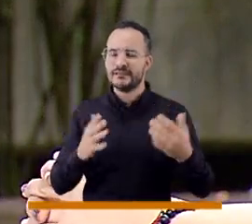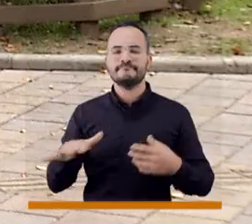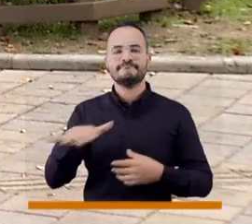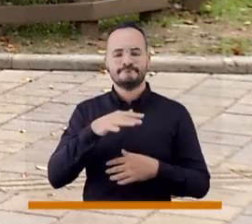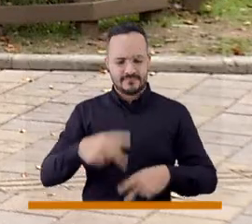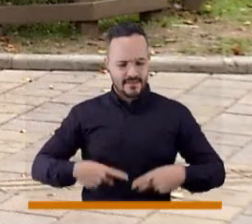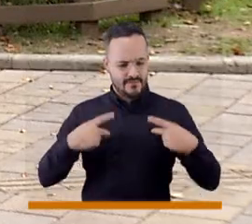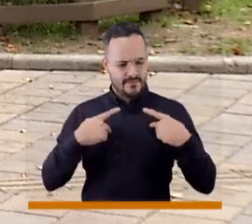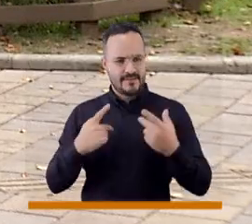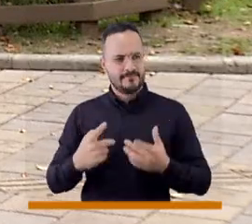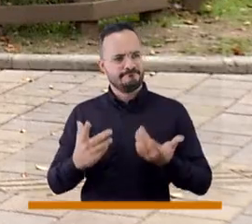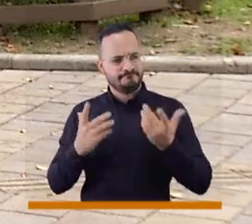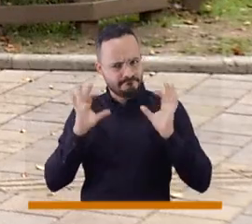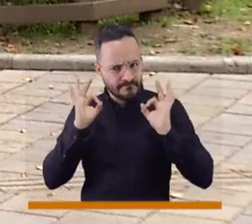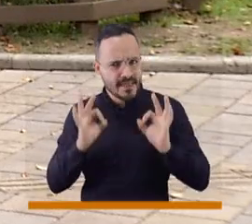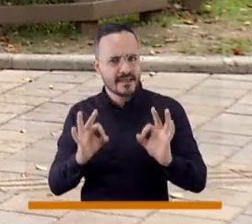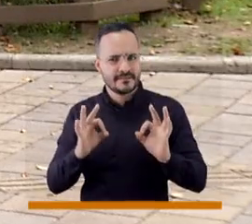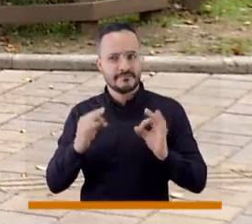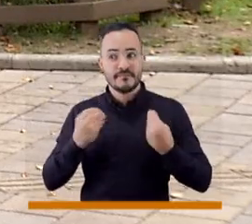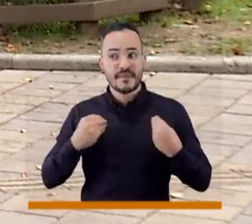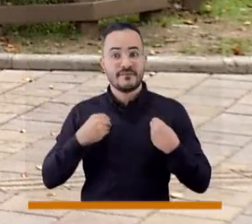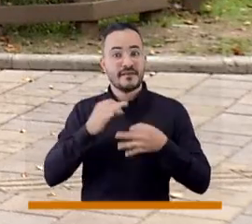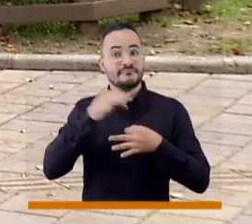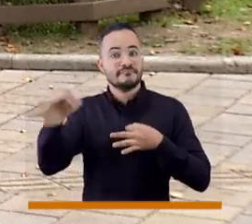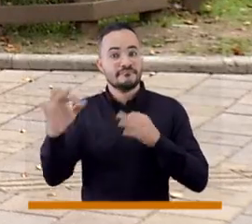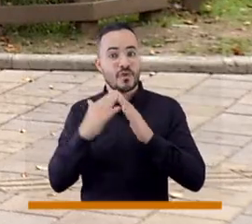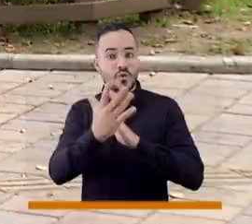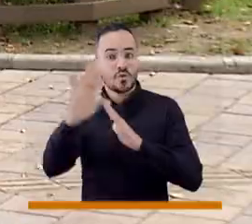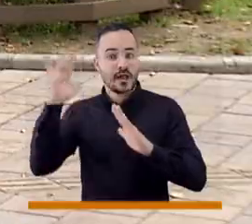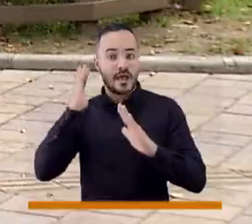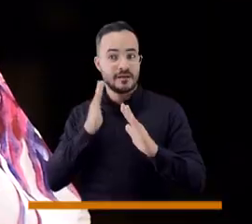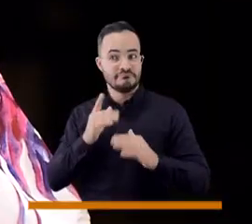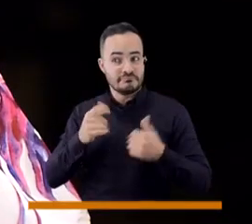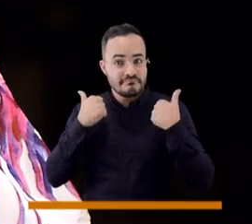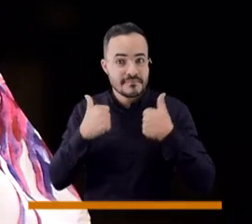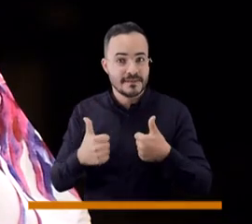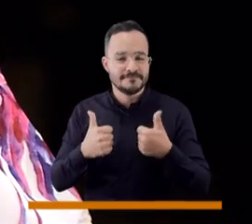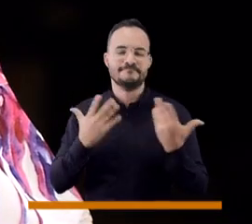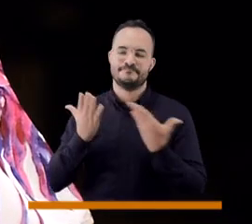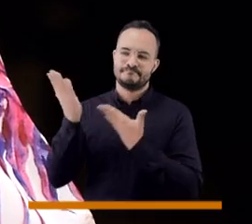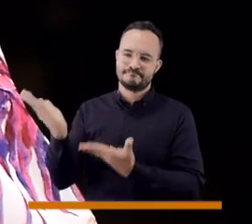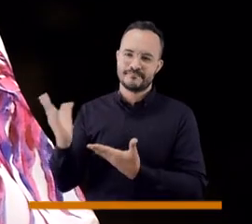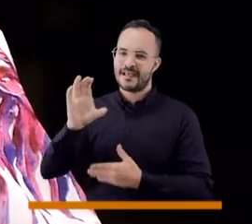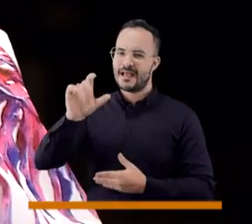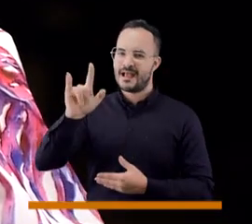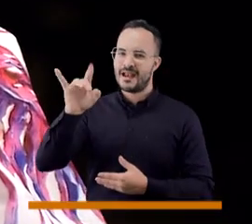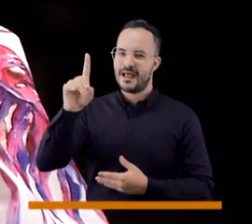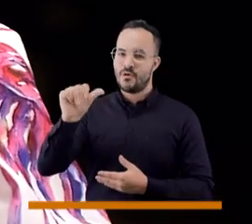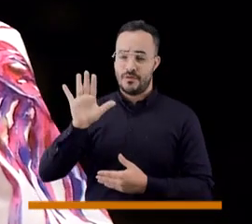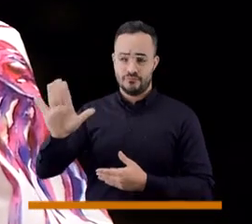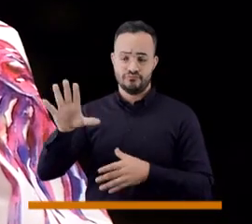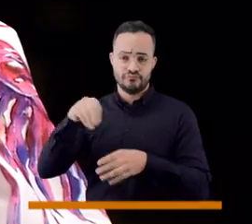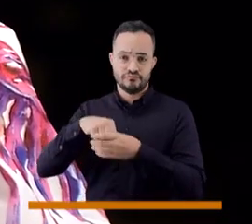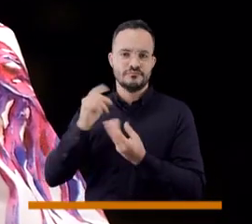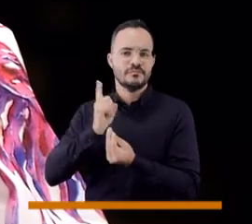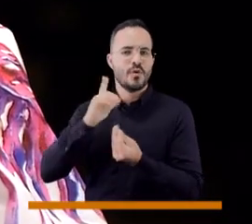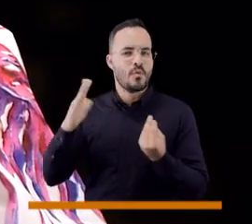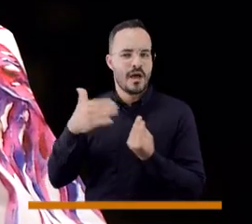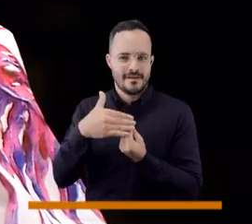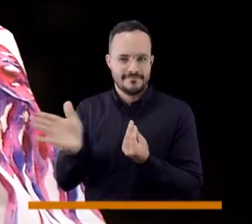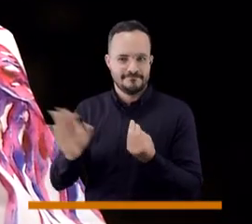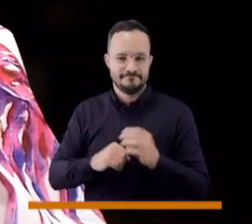vida en la ruralidad de Medellín. Concejala Claudia Ramírez Echeverry, concejal del Centro Democrático, bienvenida.